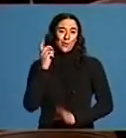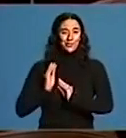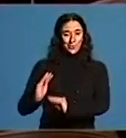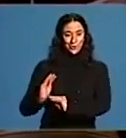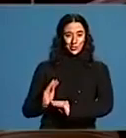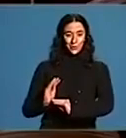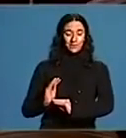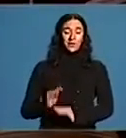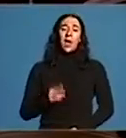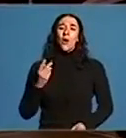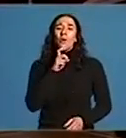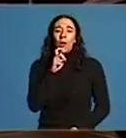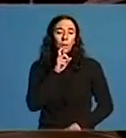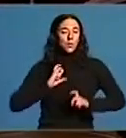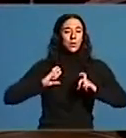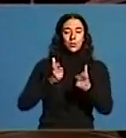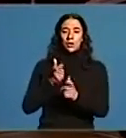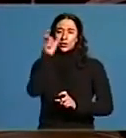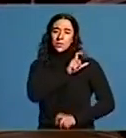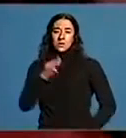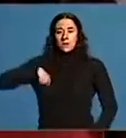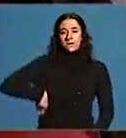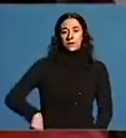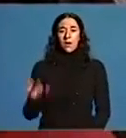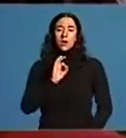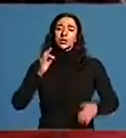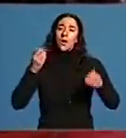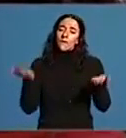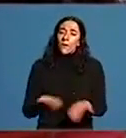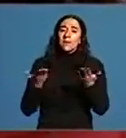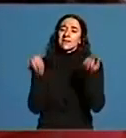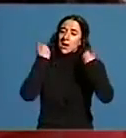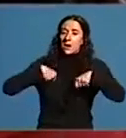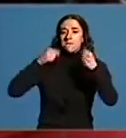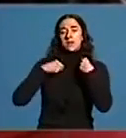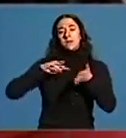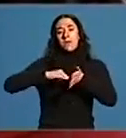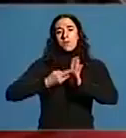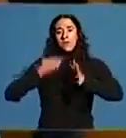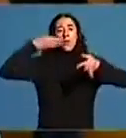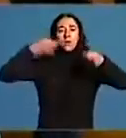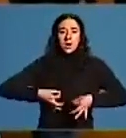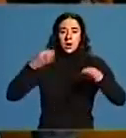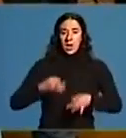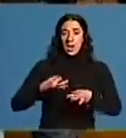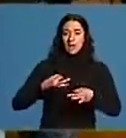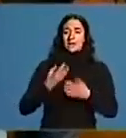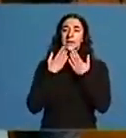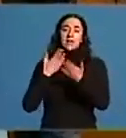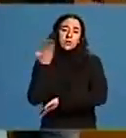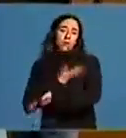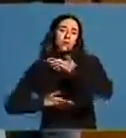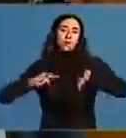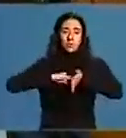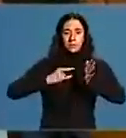a través de encontros con profesionais do sector ou o fomento da práctica en proxetos reais xunto a técnicos da productora que faciliten o máximo a